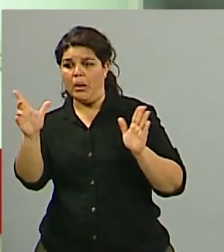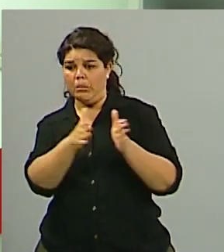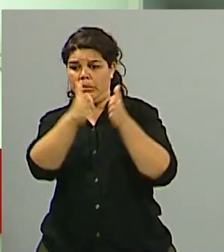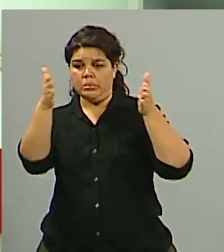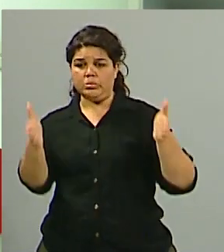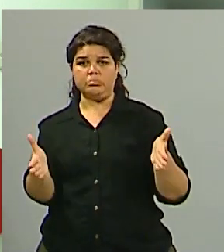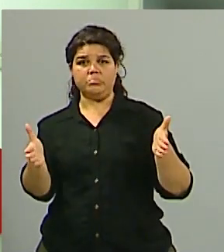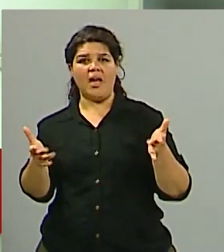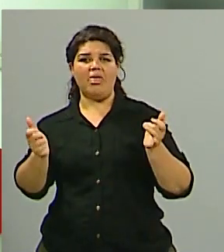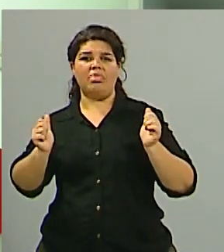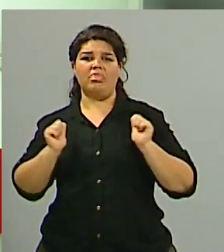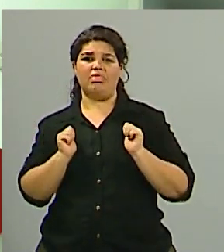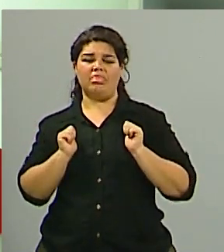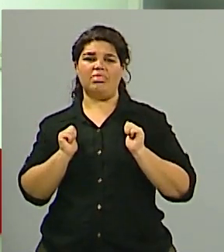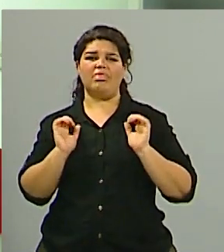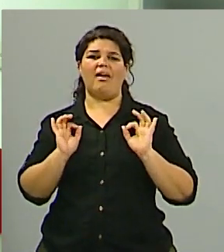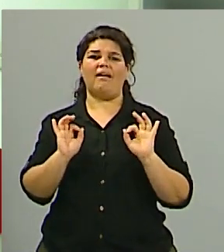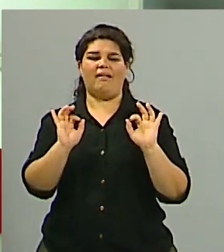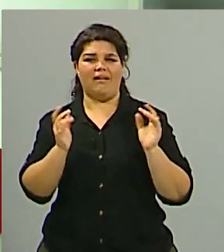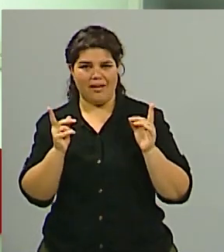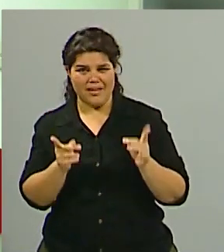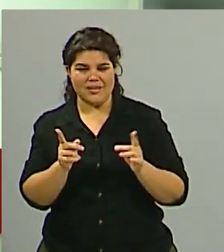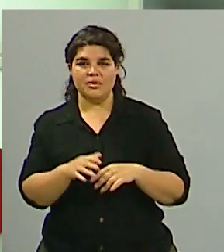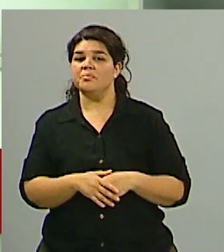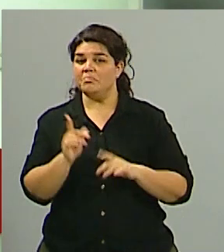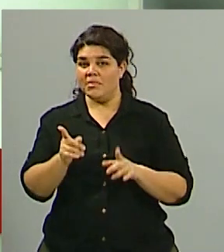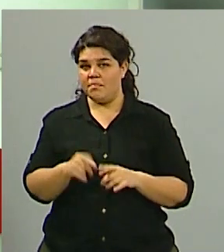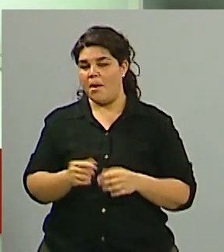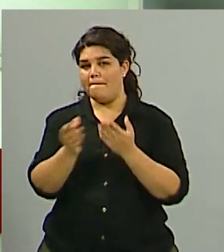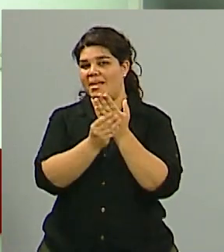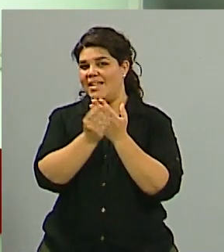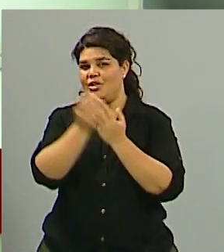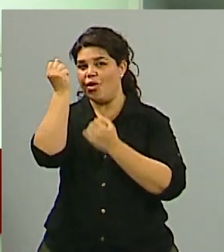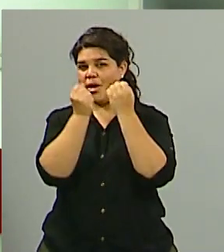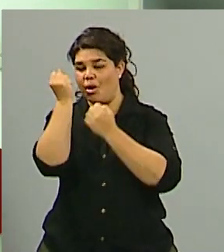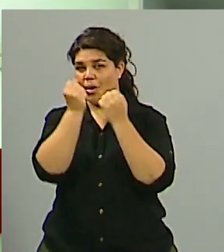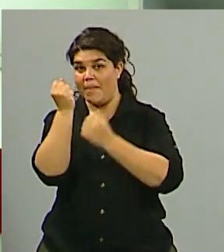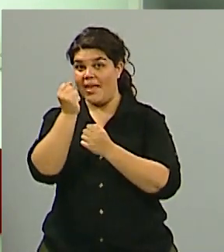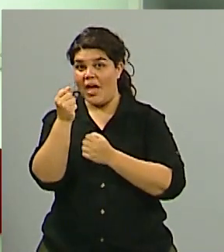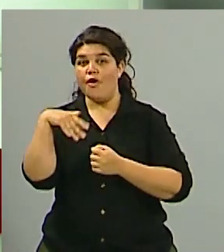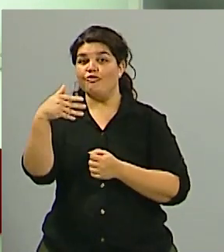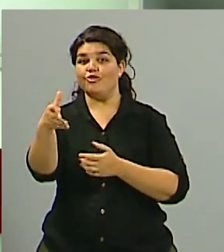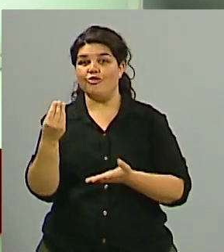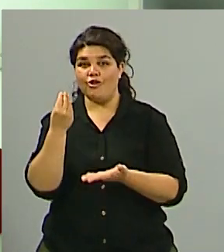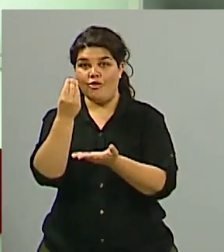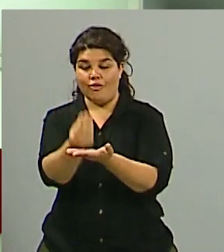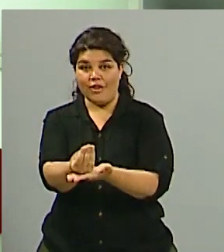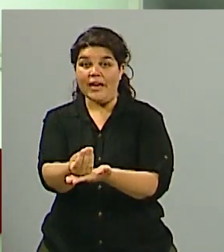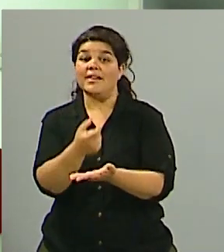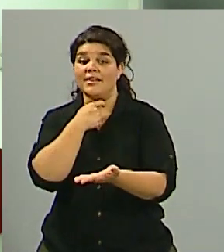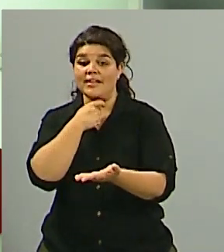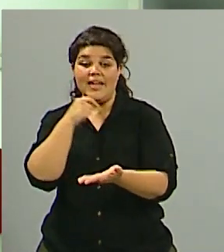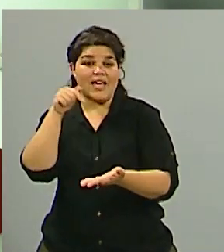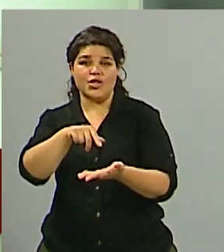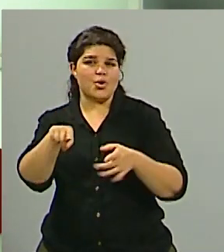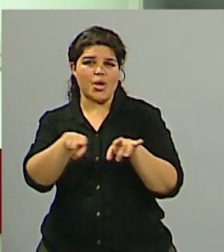el actual ministro de economía y candidato a presidente tiene como objetivo que se avance en esto como una política